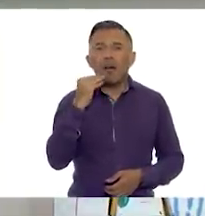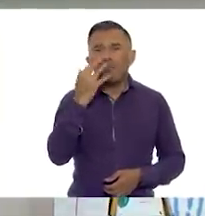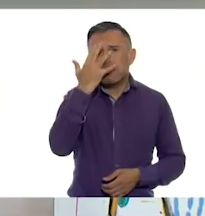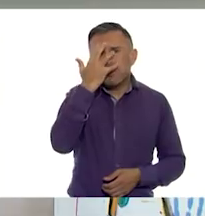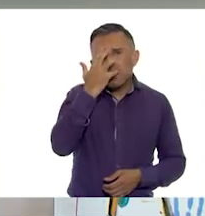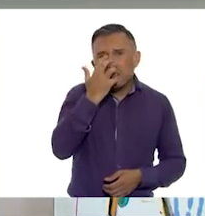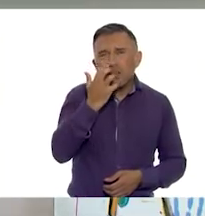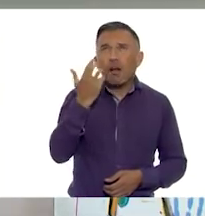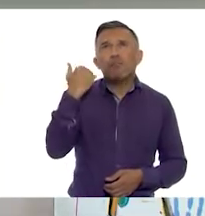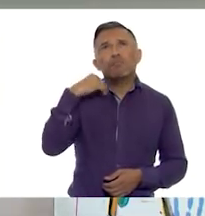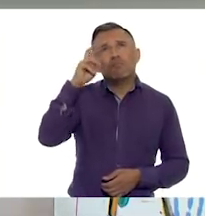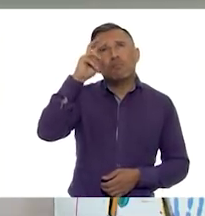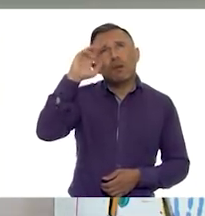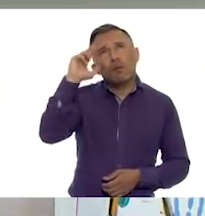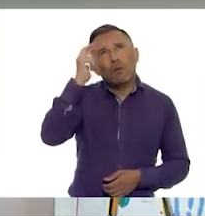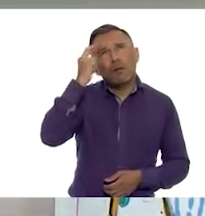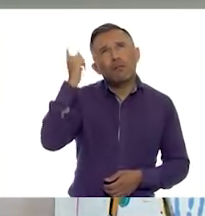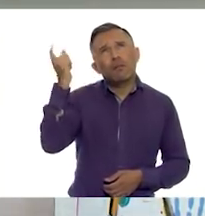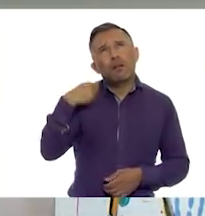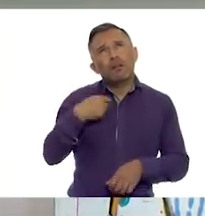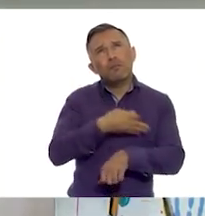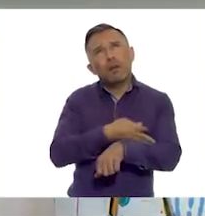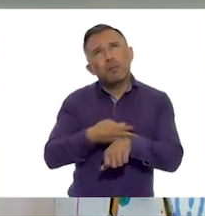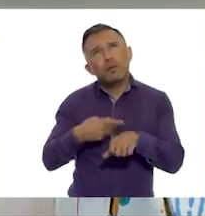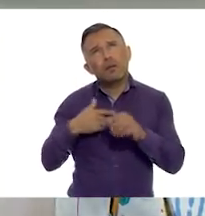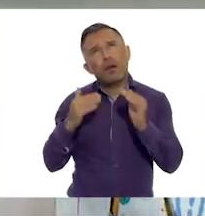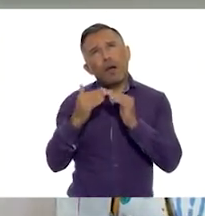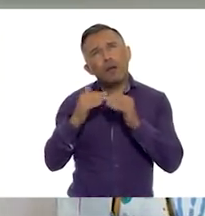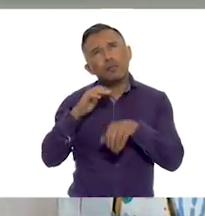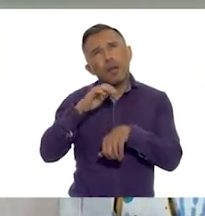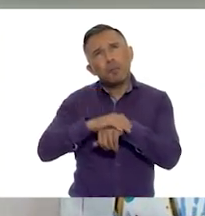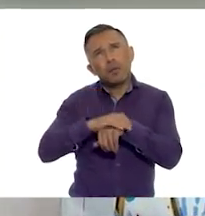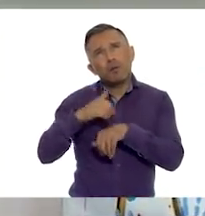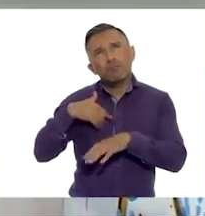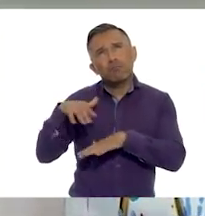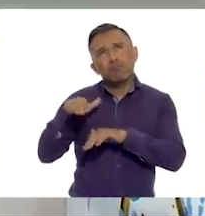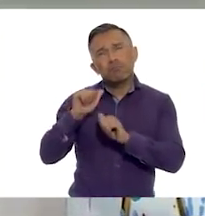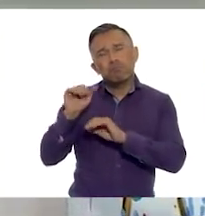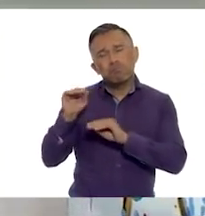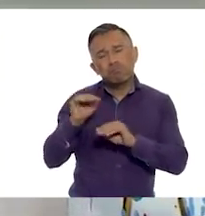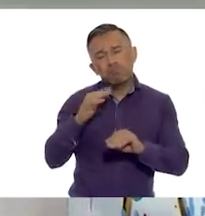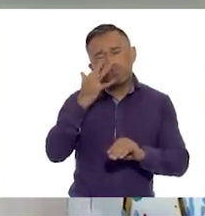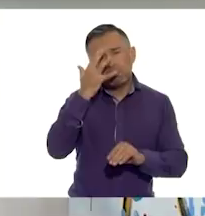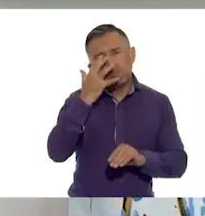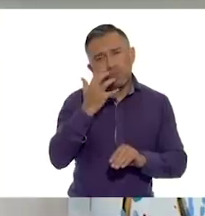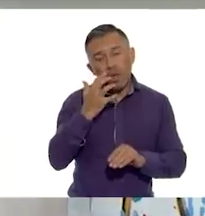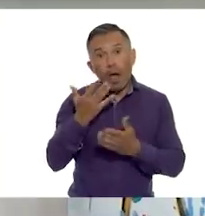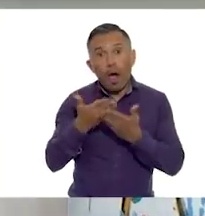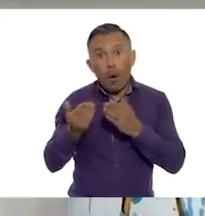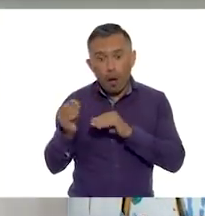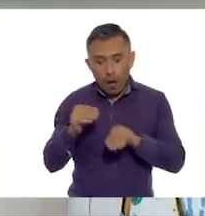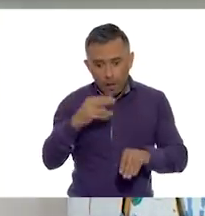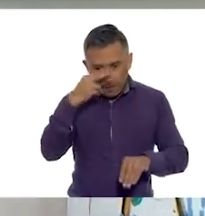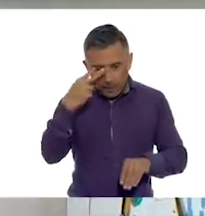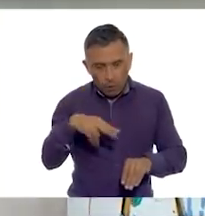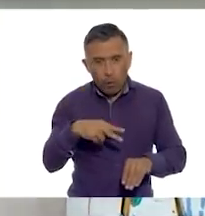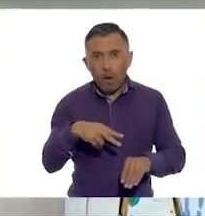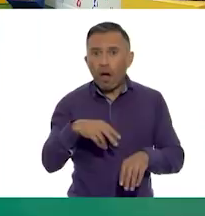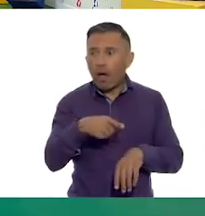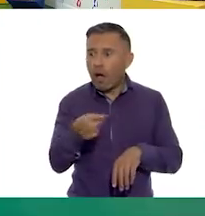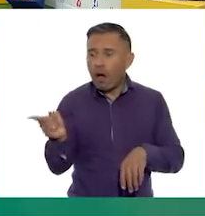amigos, etcétera, y que además sus compañeros y compañeras la traten mal. No creo que sea justo.